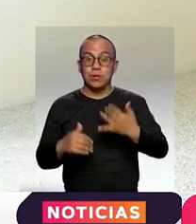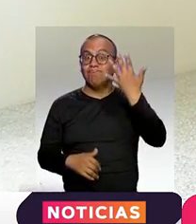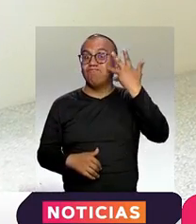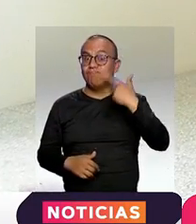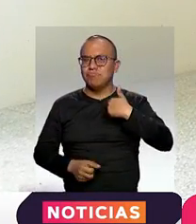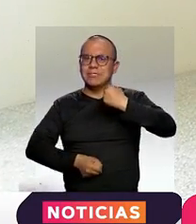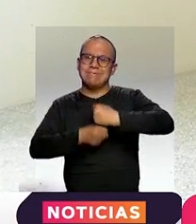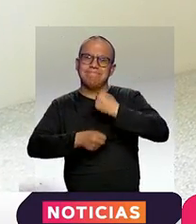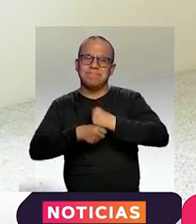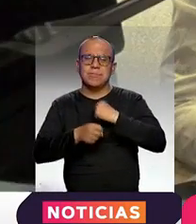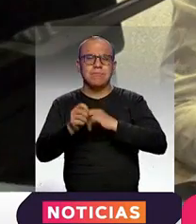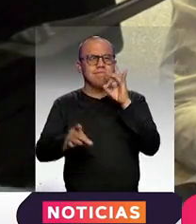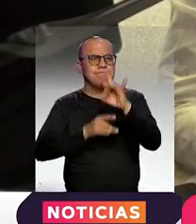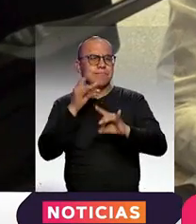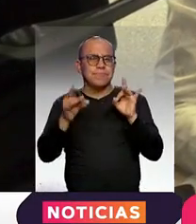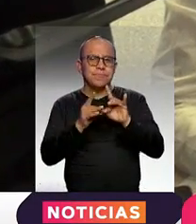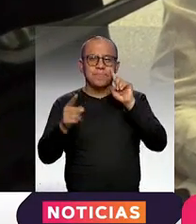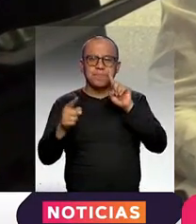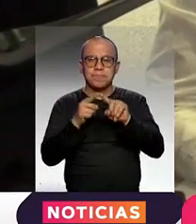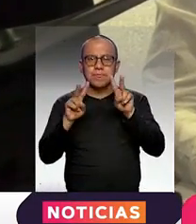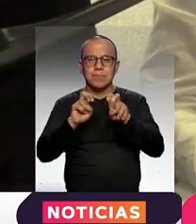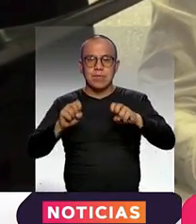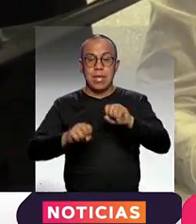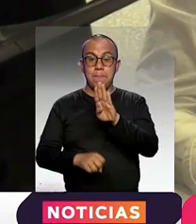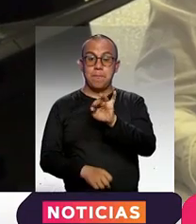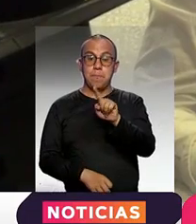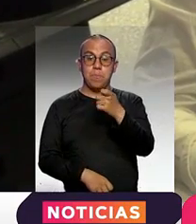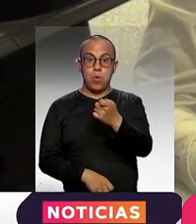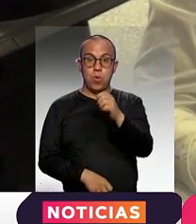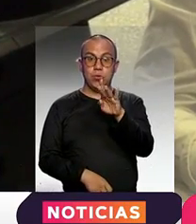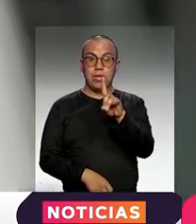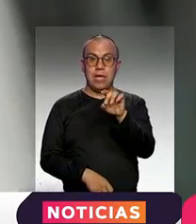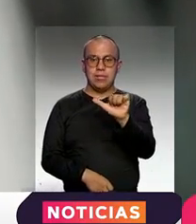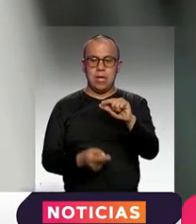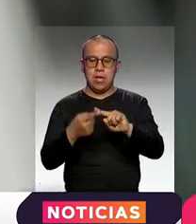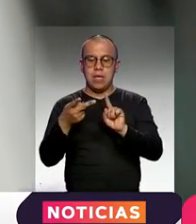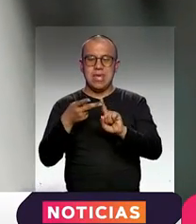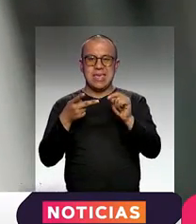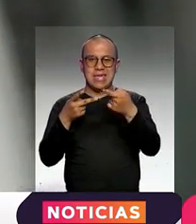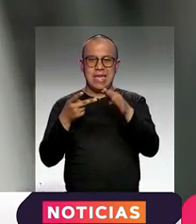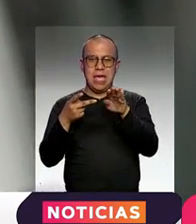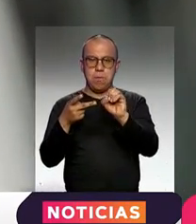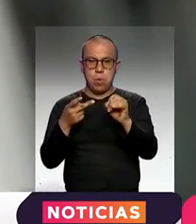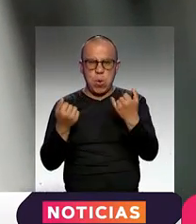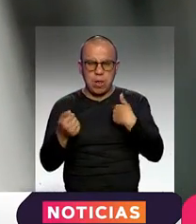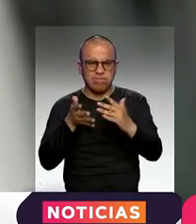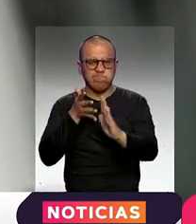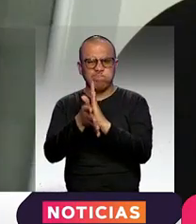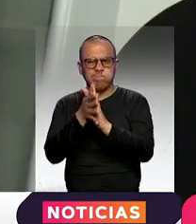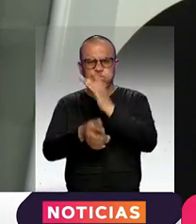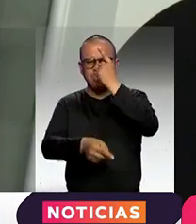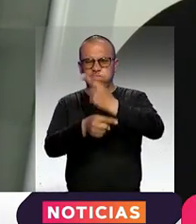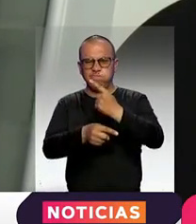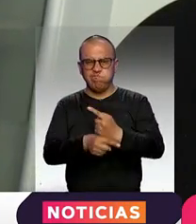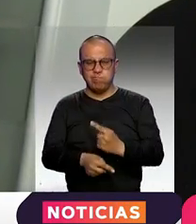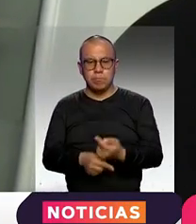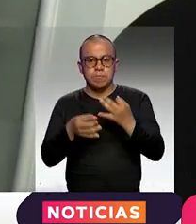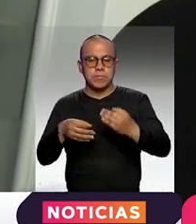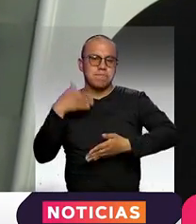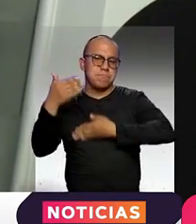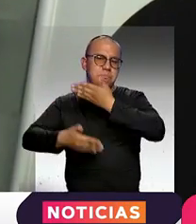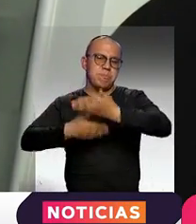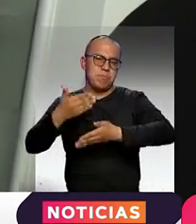se trabaja en la perfección de las plataformas Bogdata y Gabo, con el fin de generar una información concreta al ciudadano y